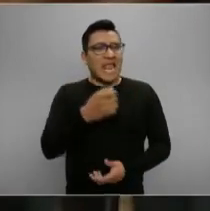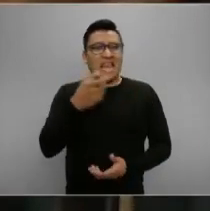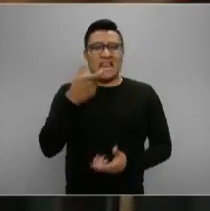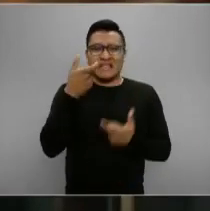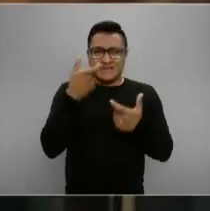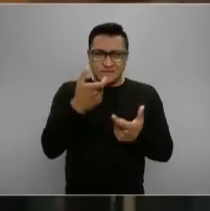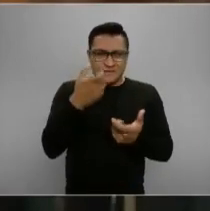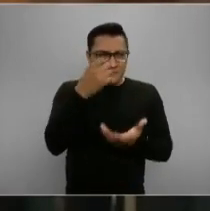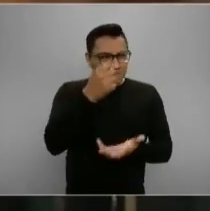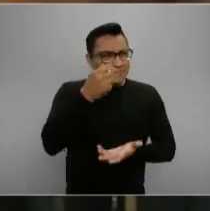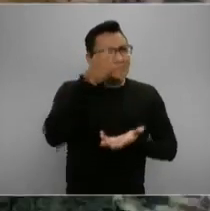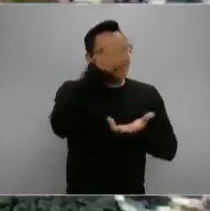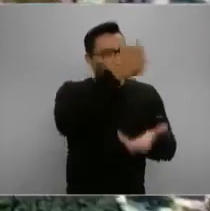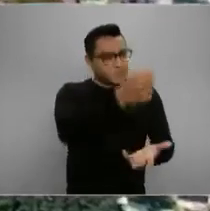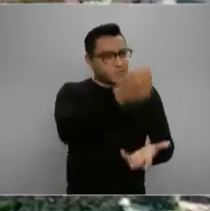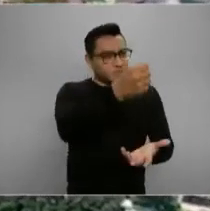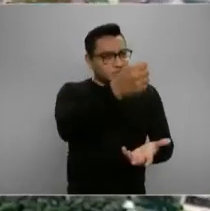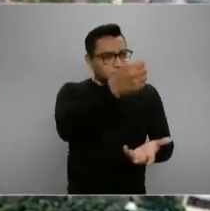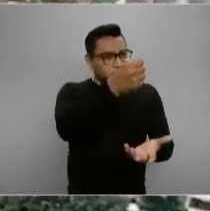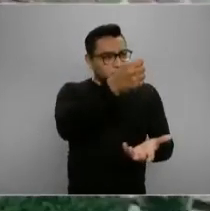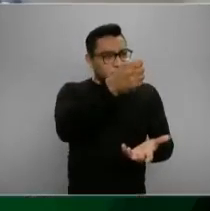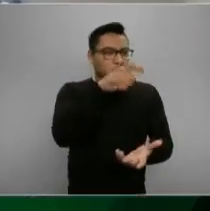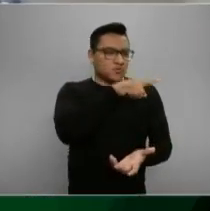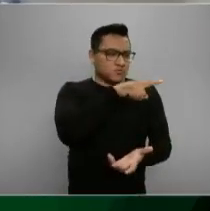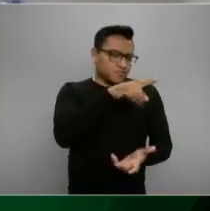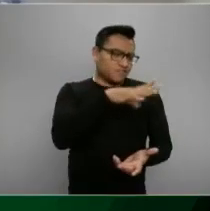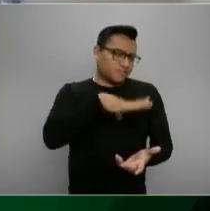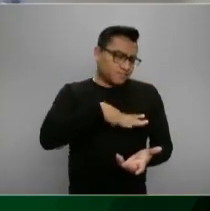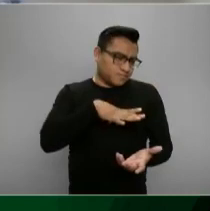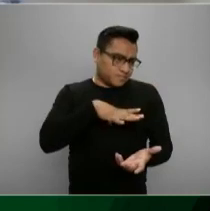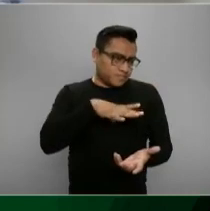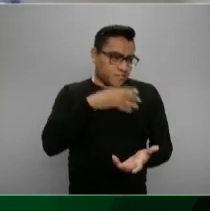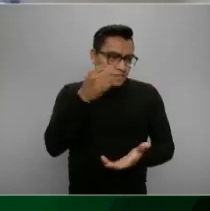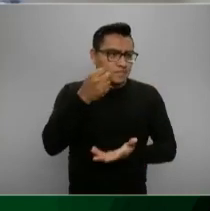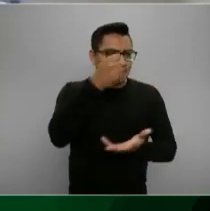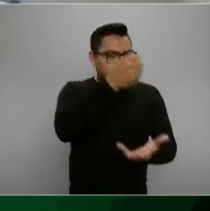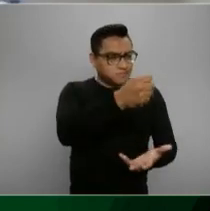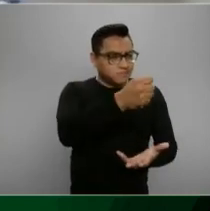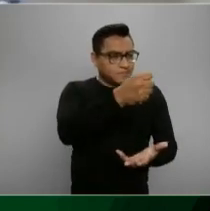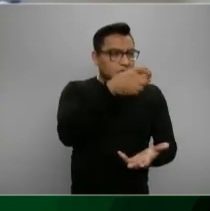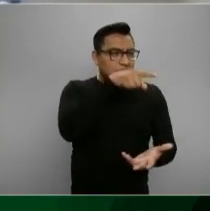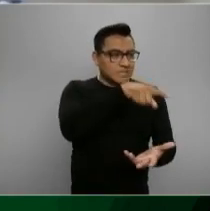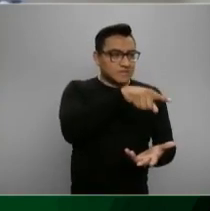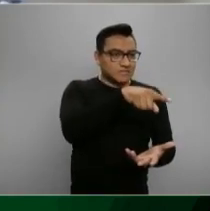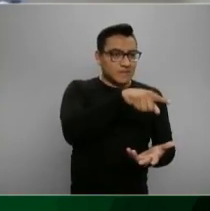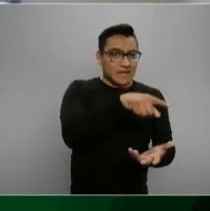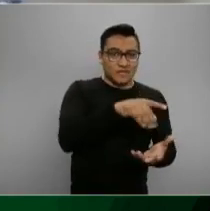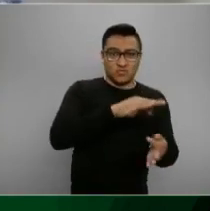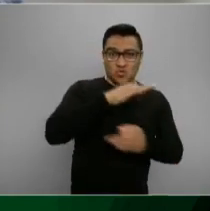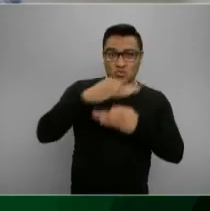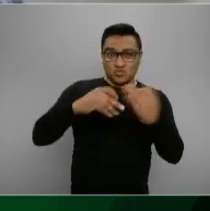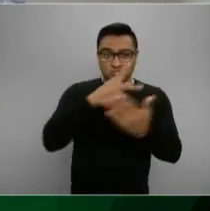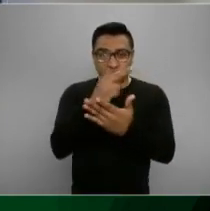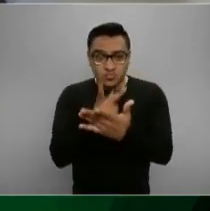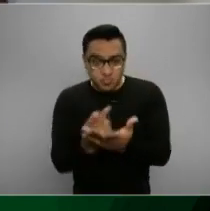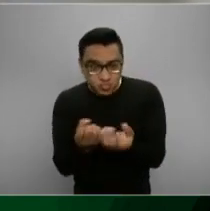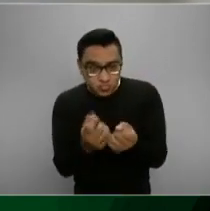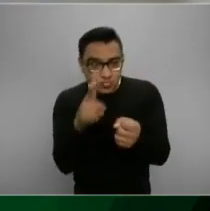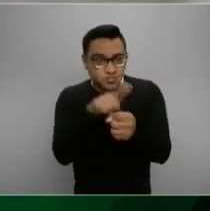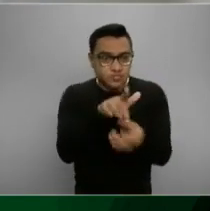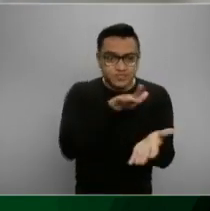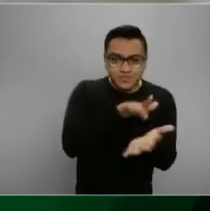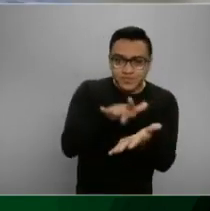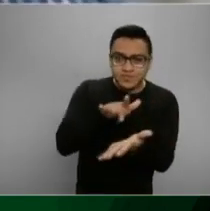cuál es la cantidad de dinero que tienen destinado precisamente a